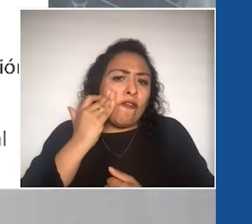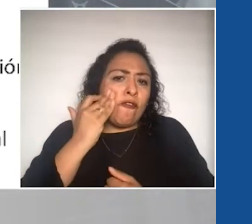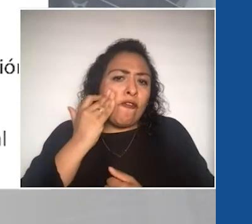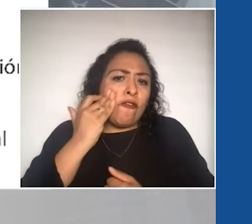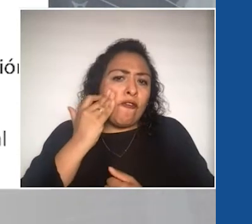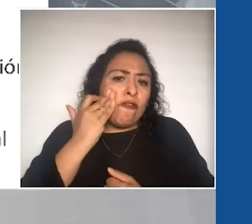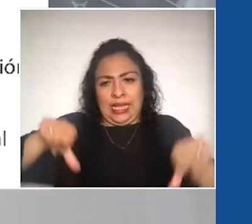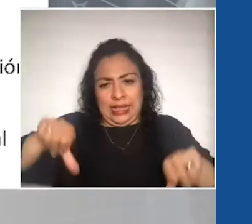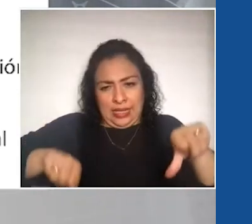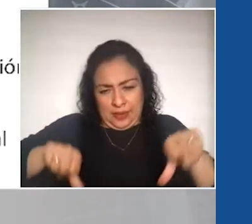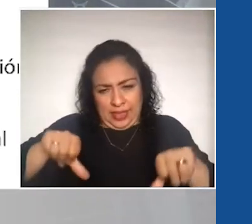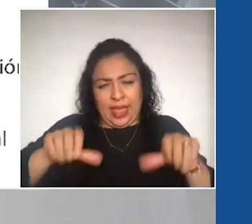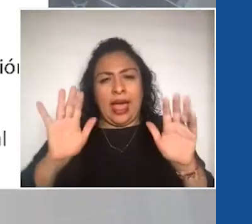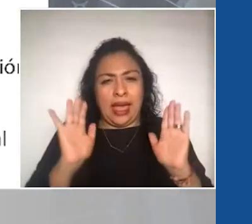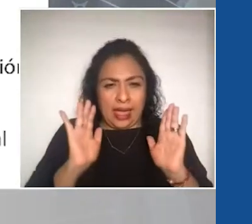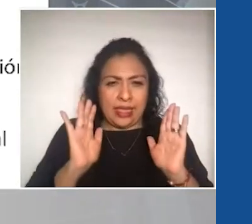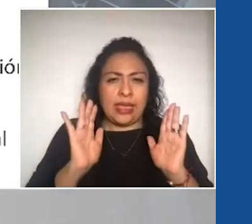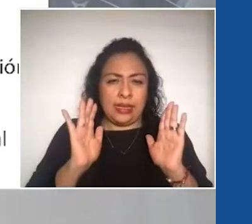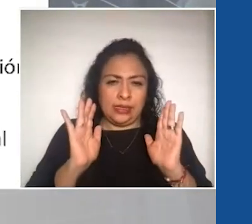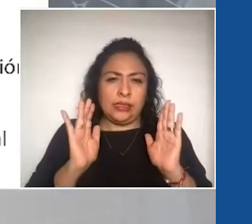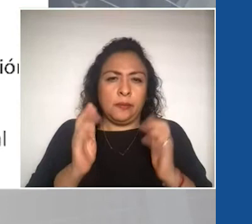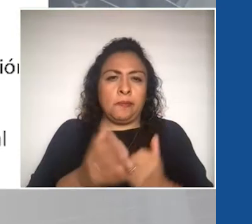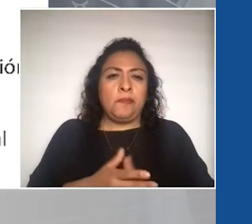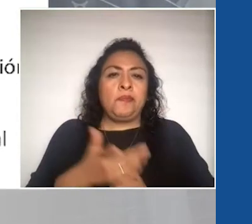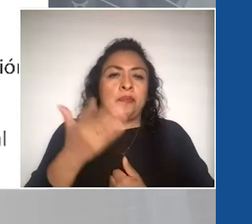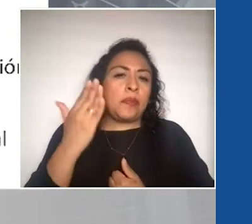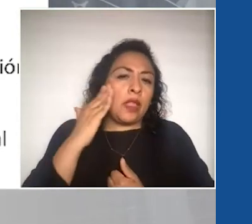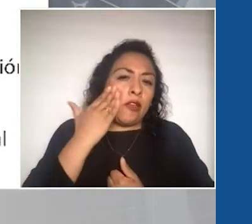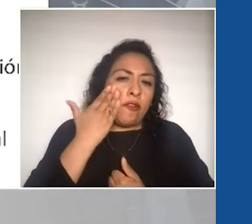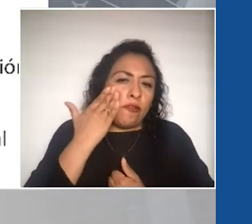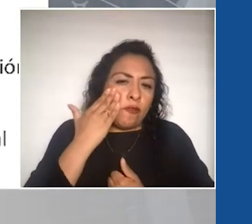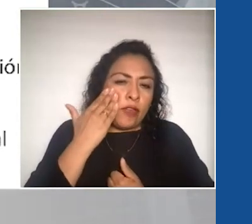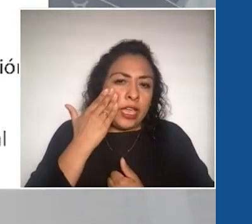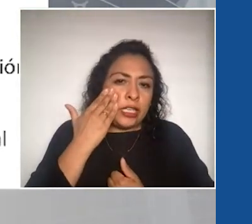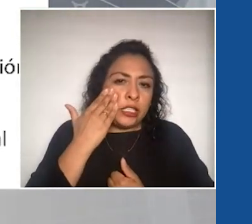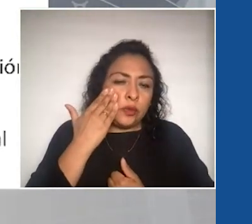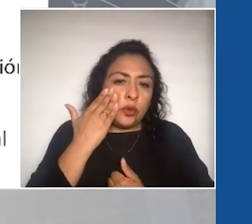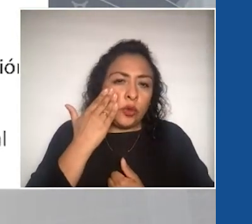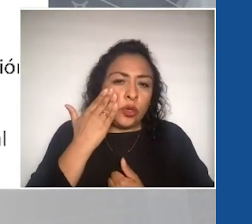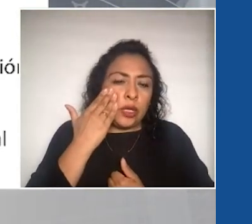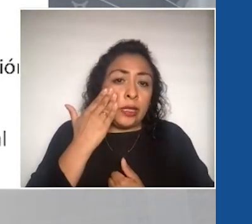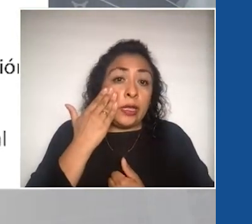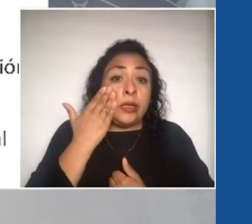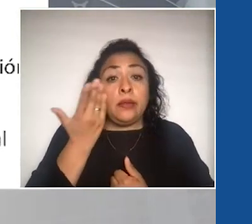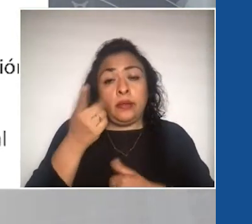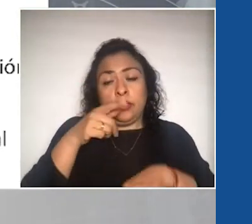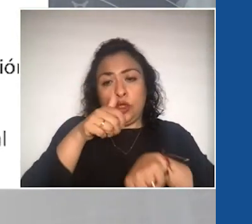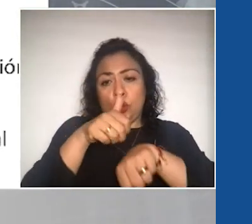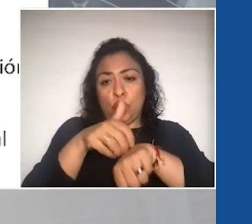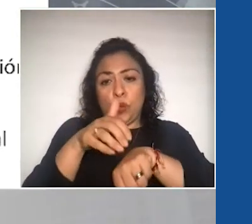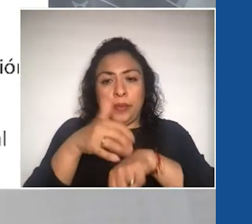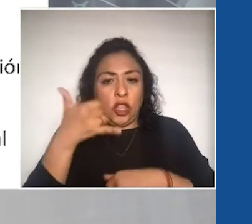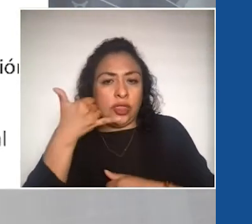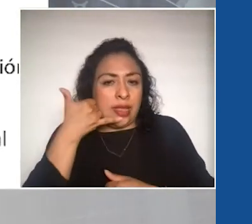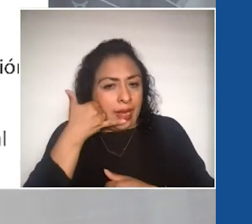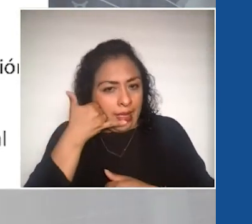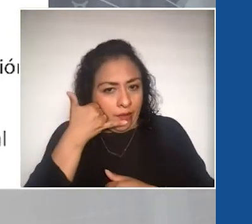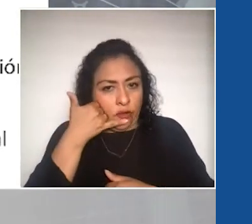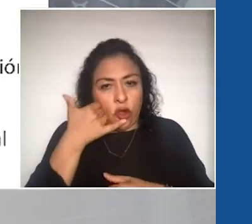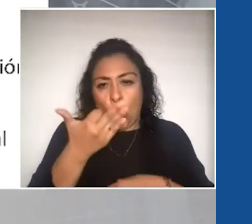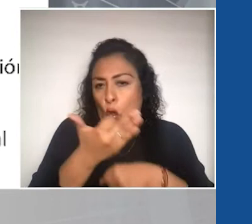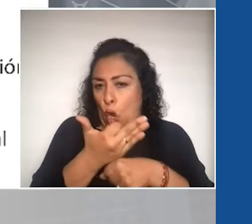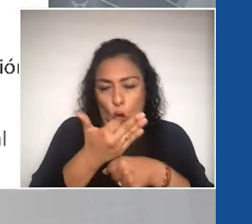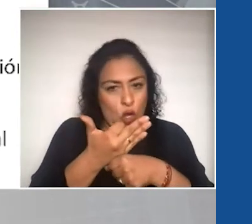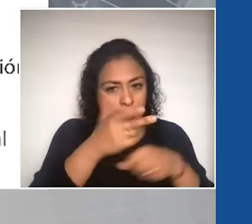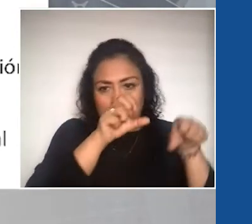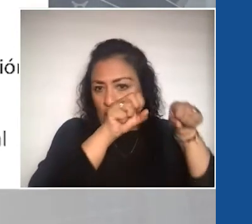actividades a través de Facebook. Y bueno, nuestro teléfono, aunque ahorita no estamos físicamente